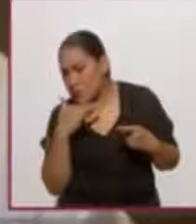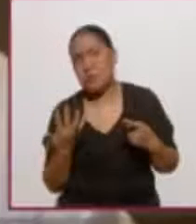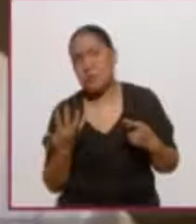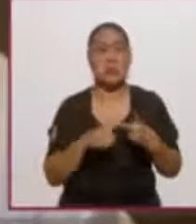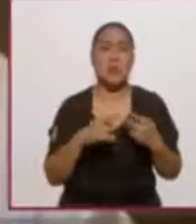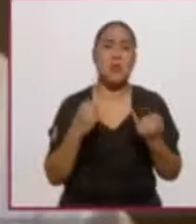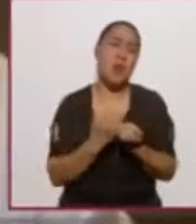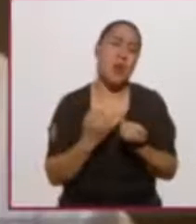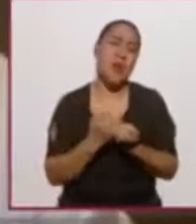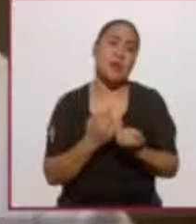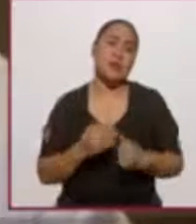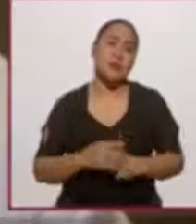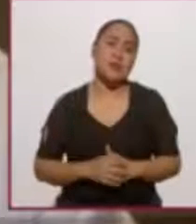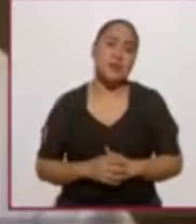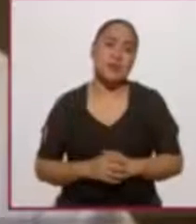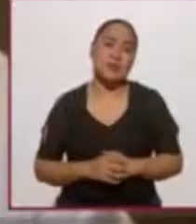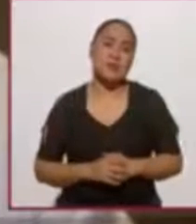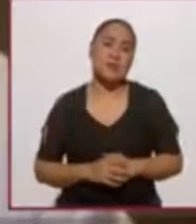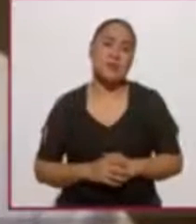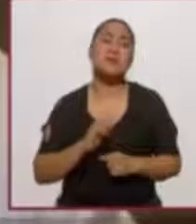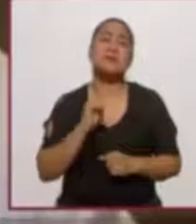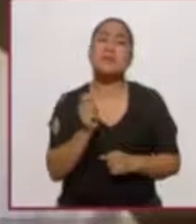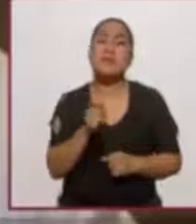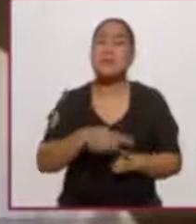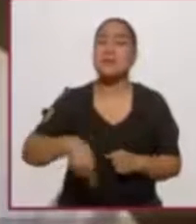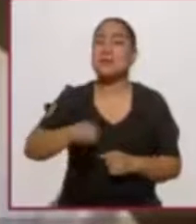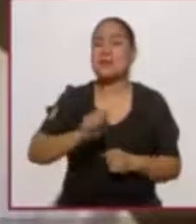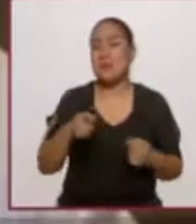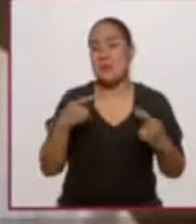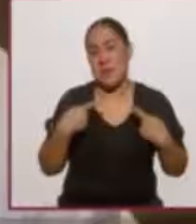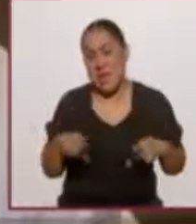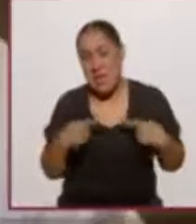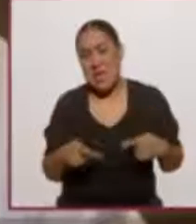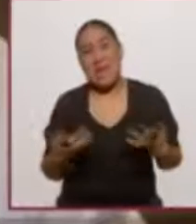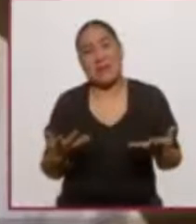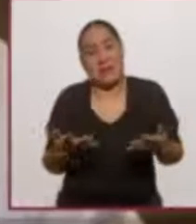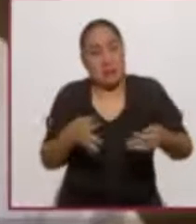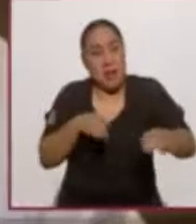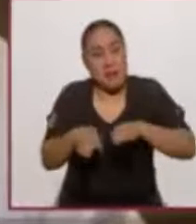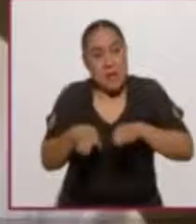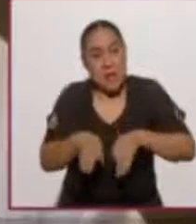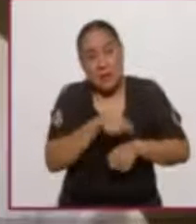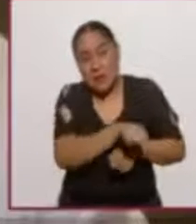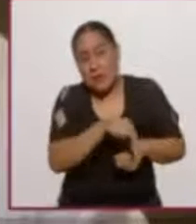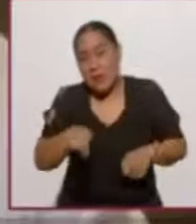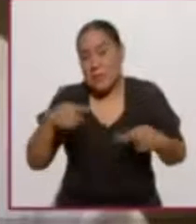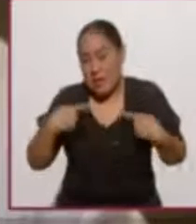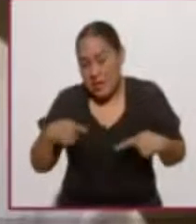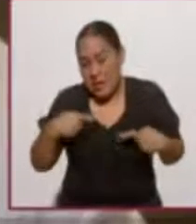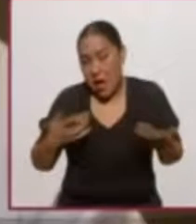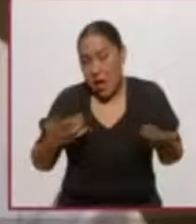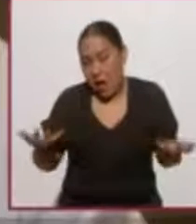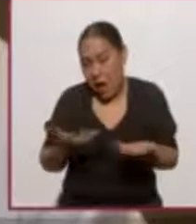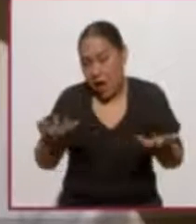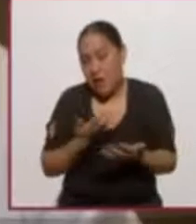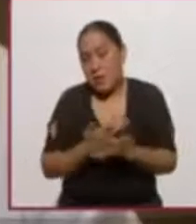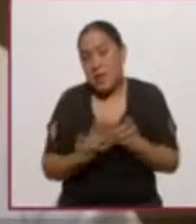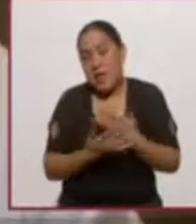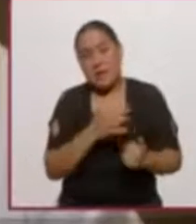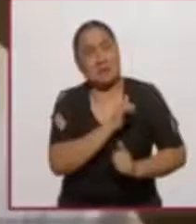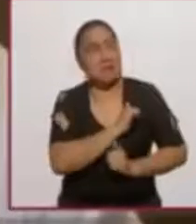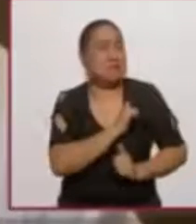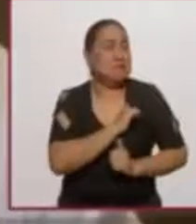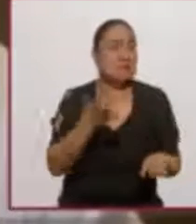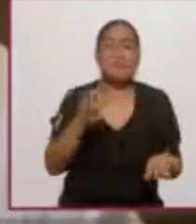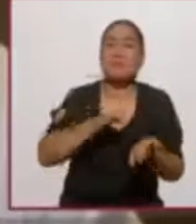además, toda la parte social o el trabajo social que hacen las Fuerzas Armadas, por poner un